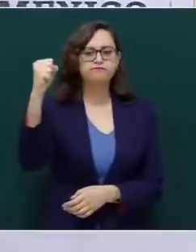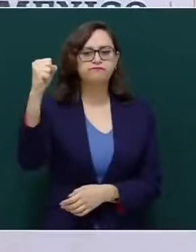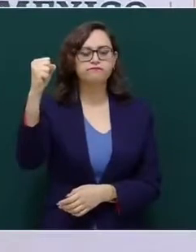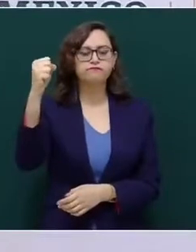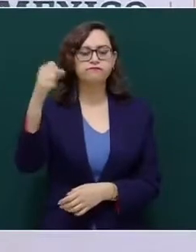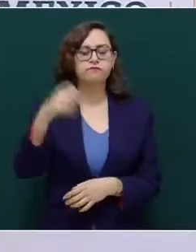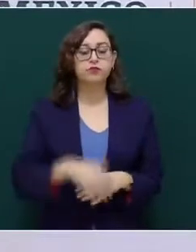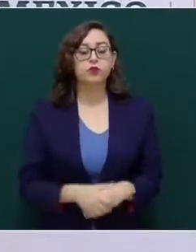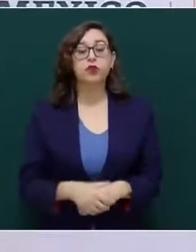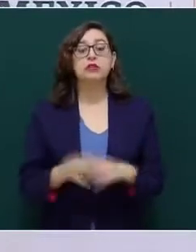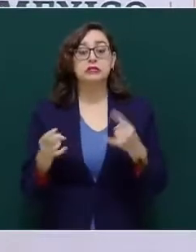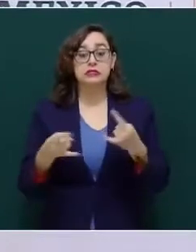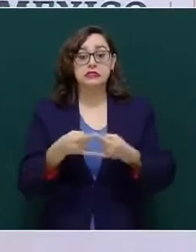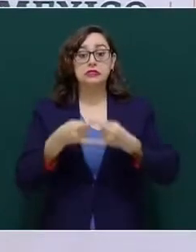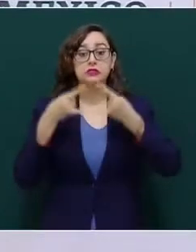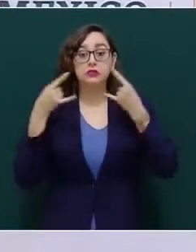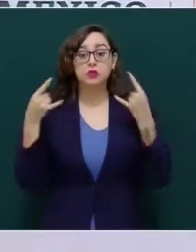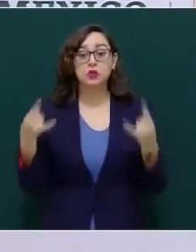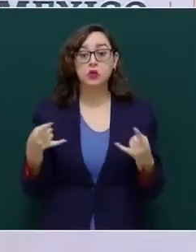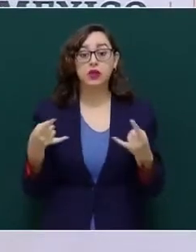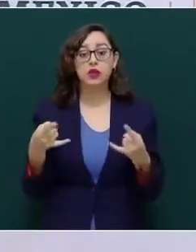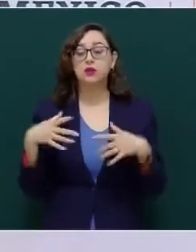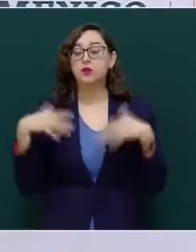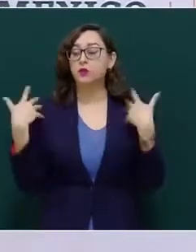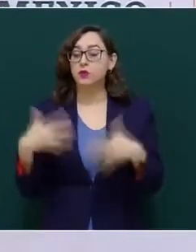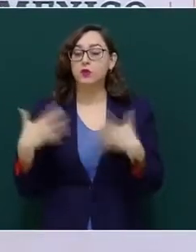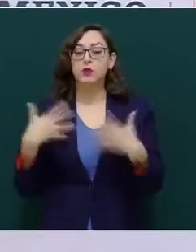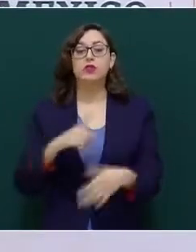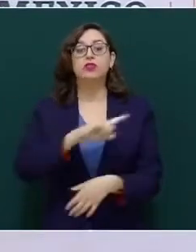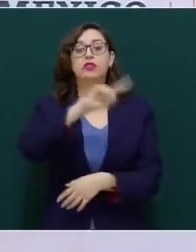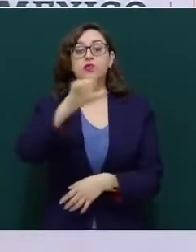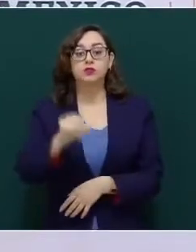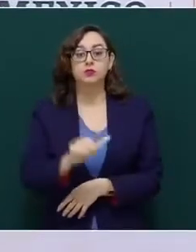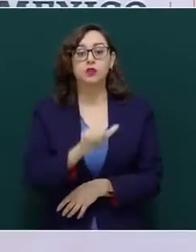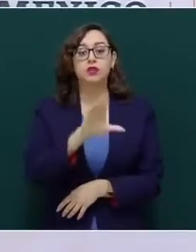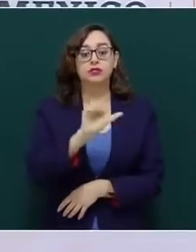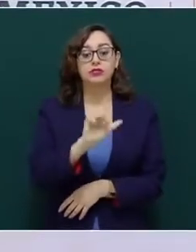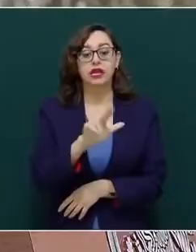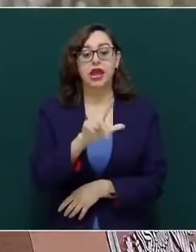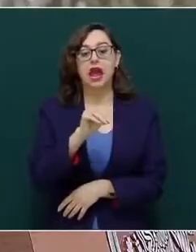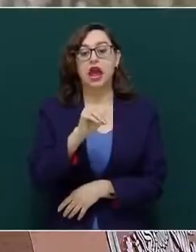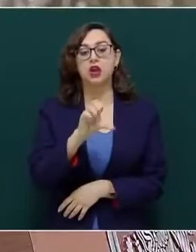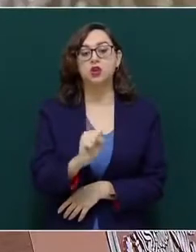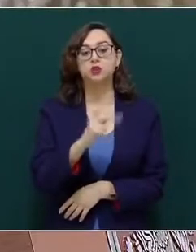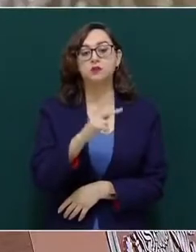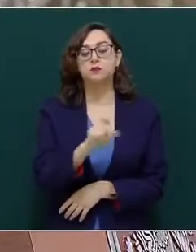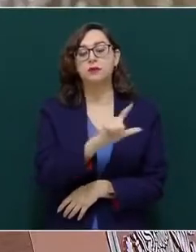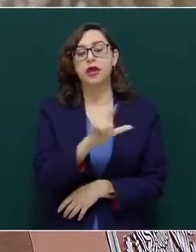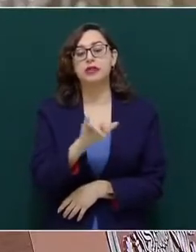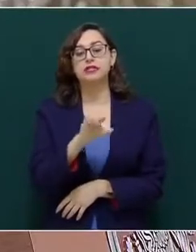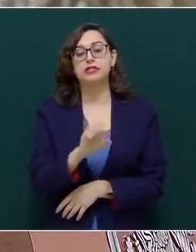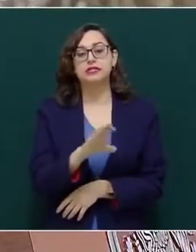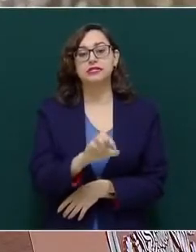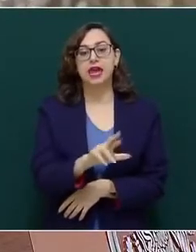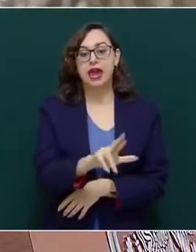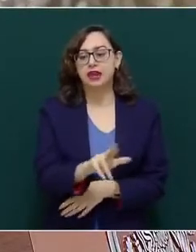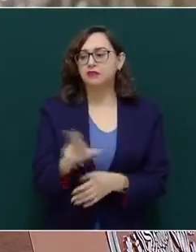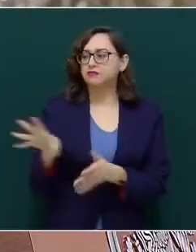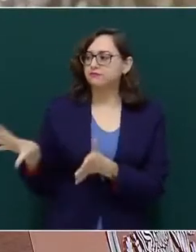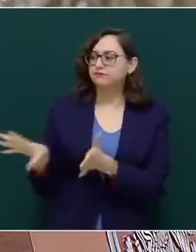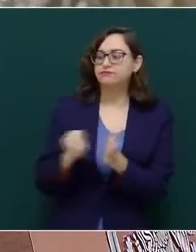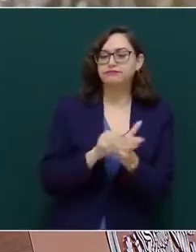anécdota la hizo poesía el maestro Carlos Pellicer, quien lo admiraba con